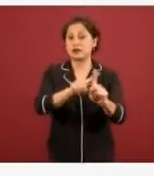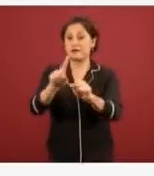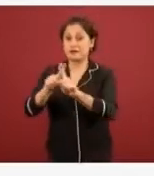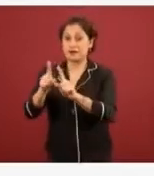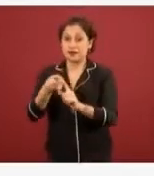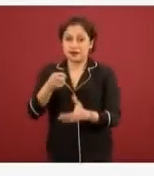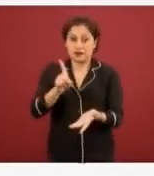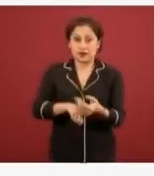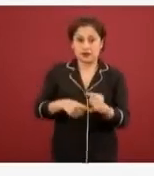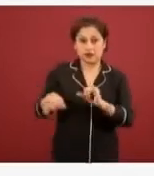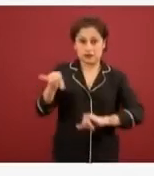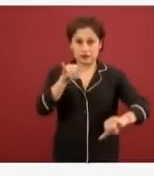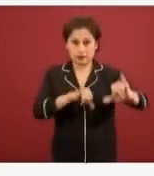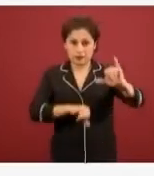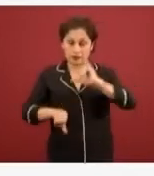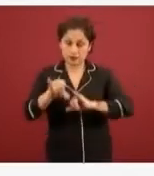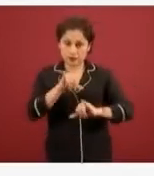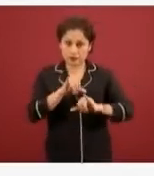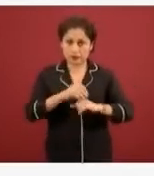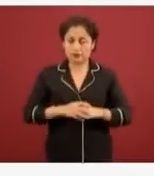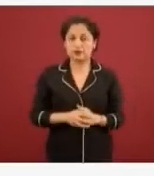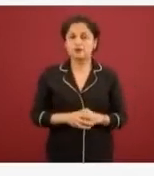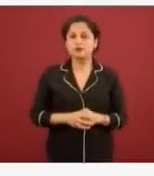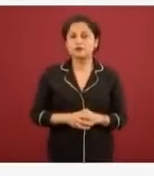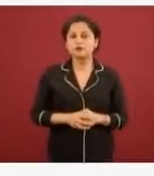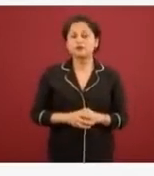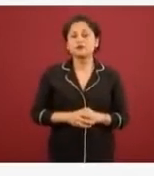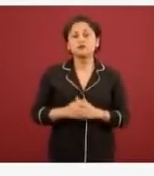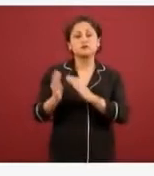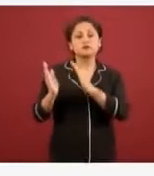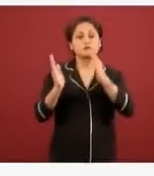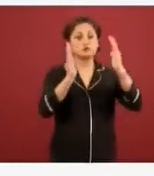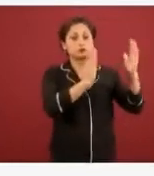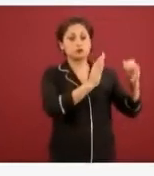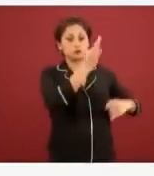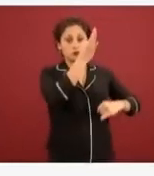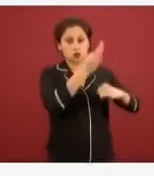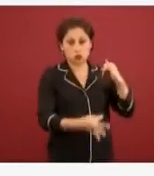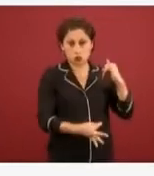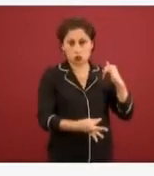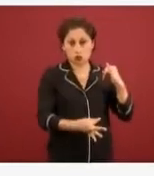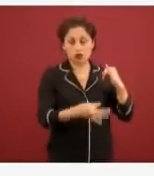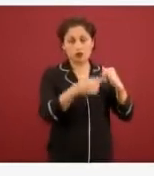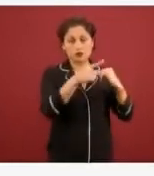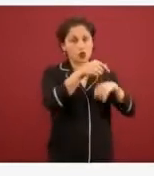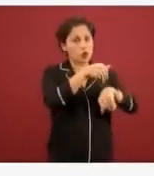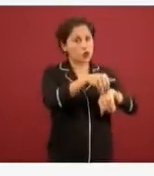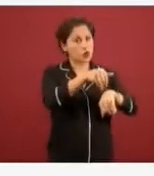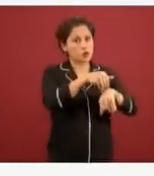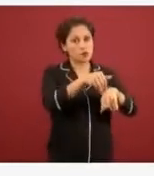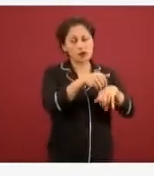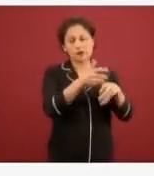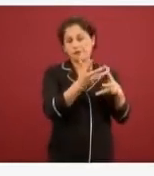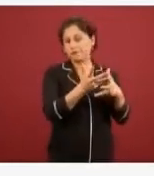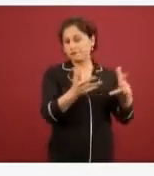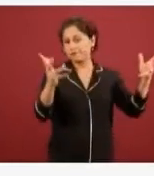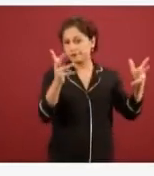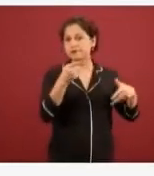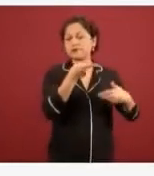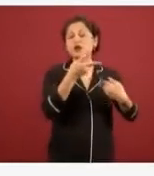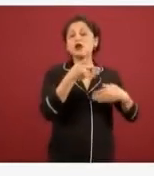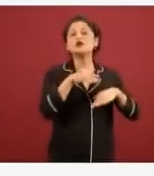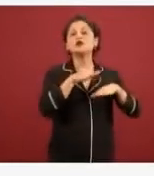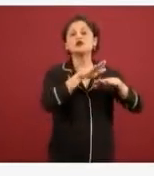laboratorio de coronavirus. Y finalmente tenemos las enormes cifras, aquí están, de la